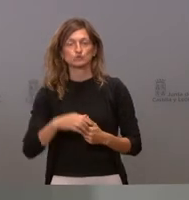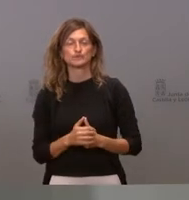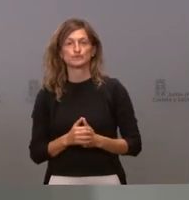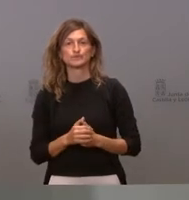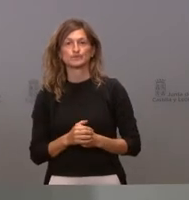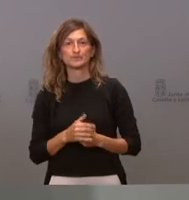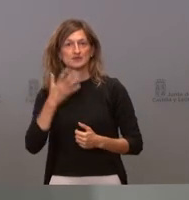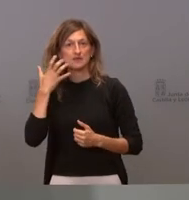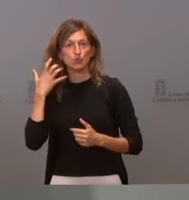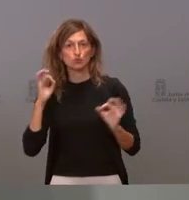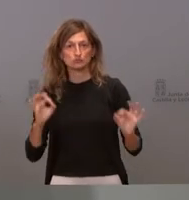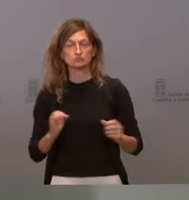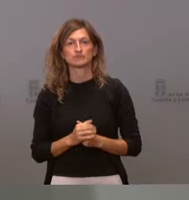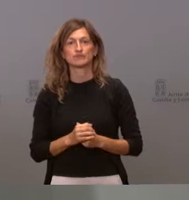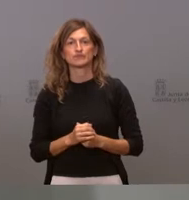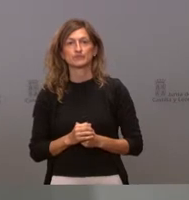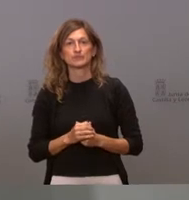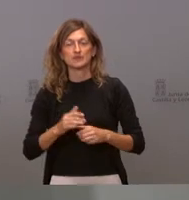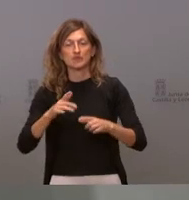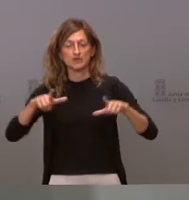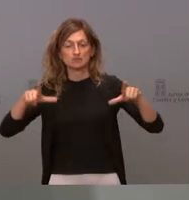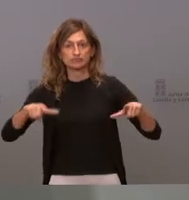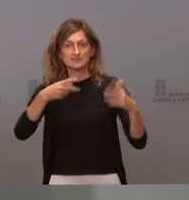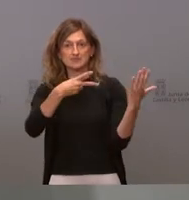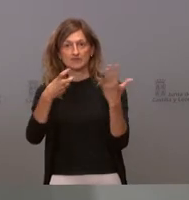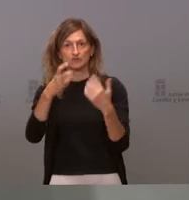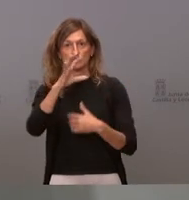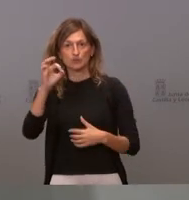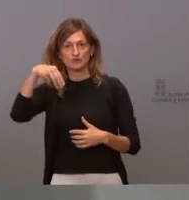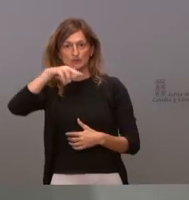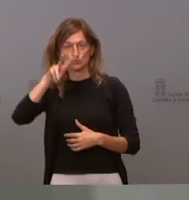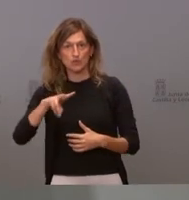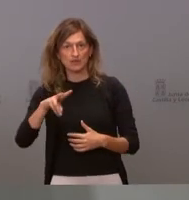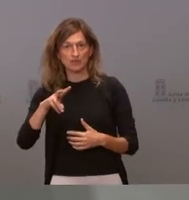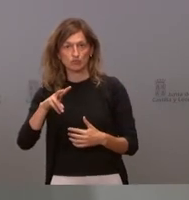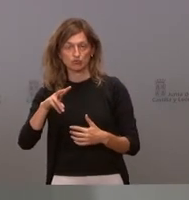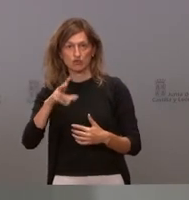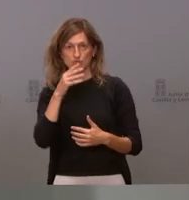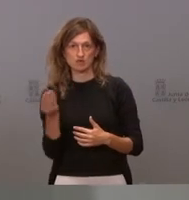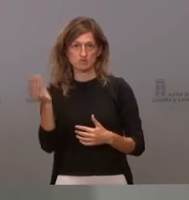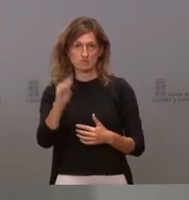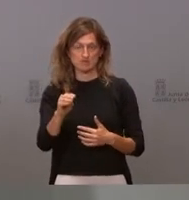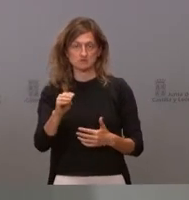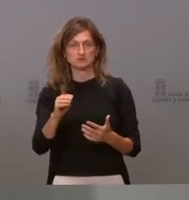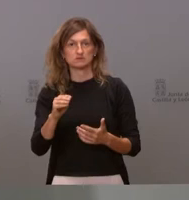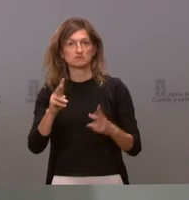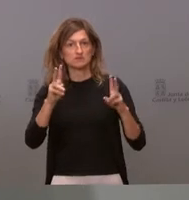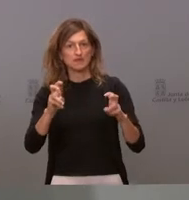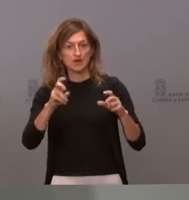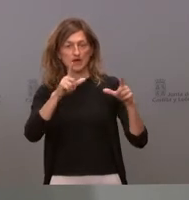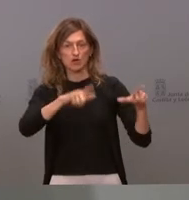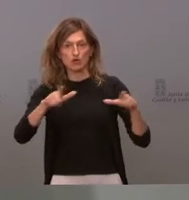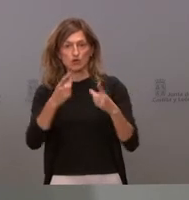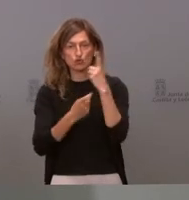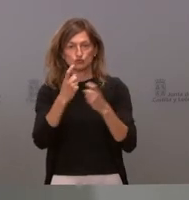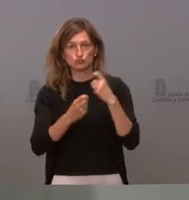contar con una superficie total de 750 metros cuadrados más que las actuales. Van a estar dotadas con más consultas en la